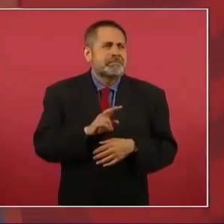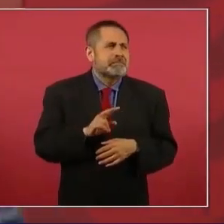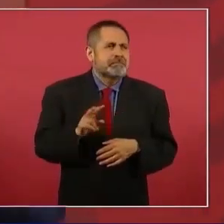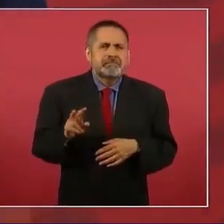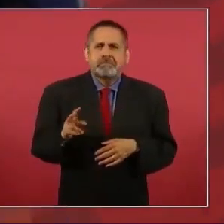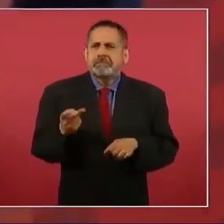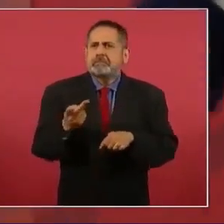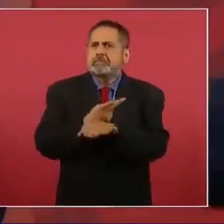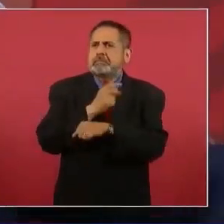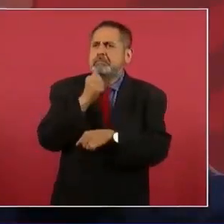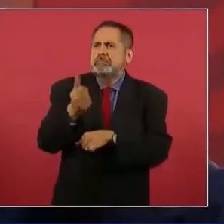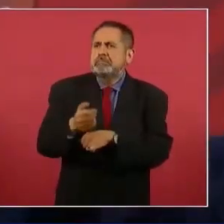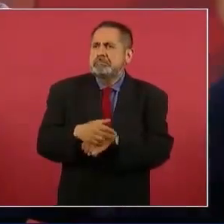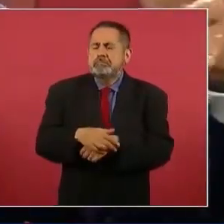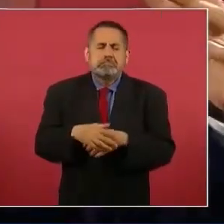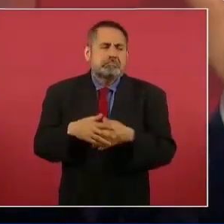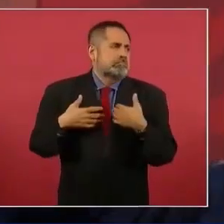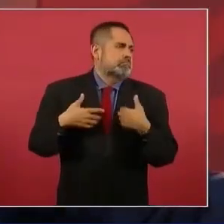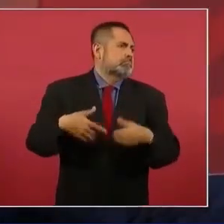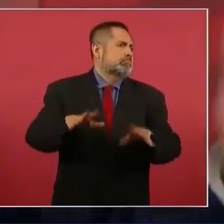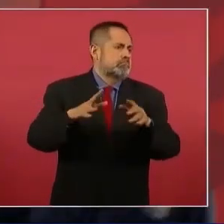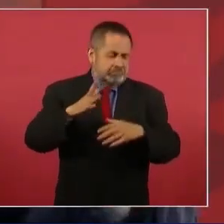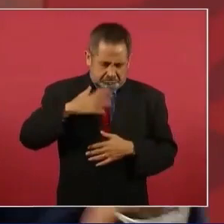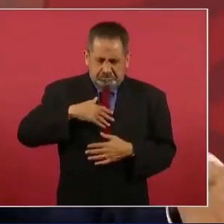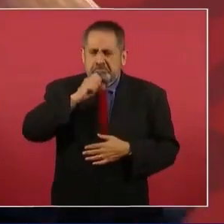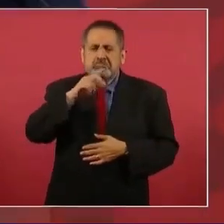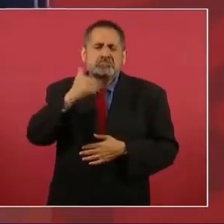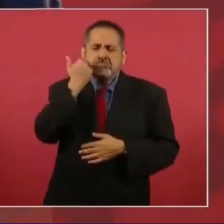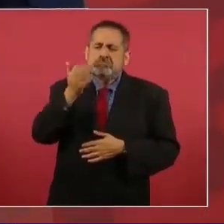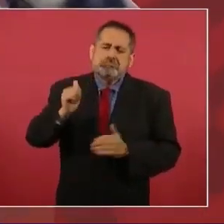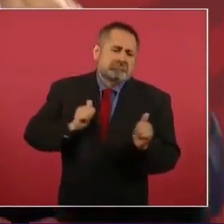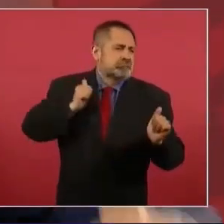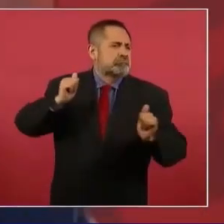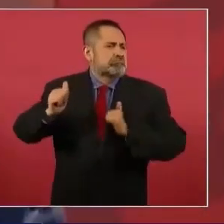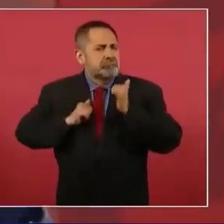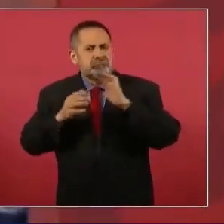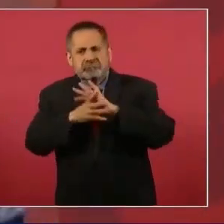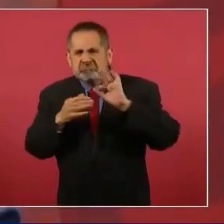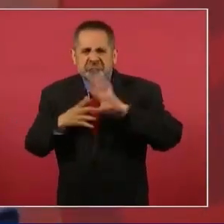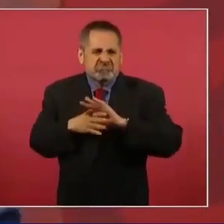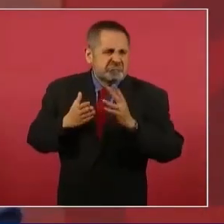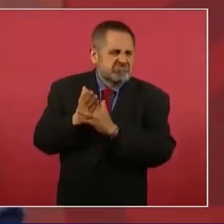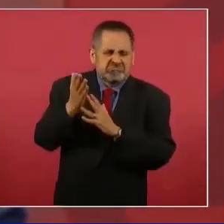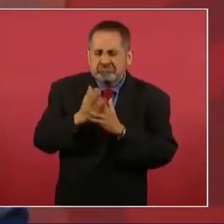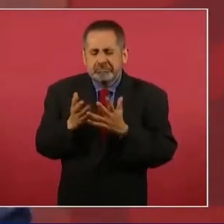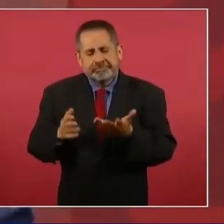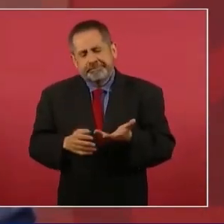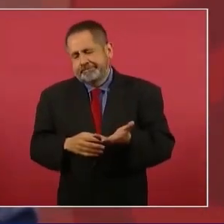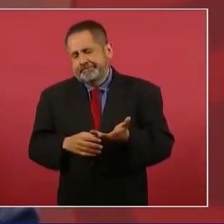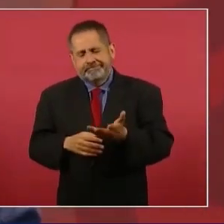pues entonces todo mundo, ese es el modelo a seguir,